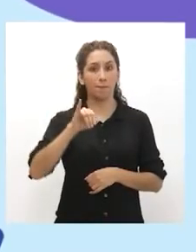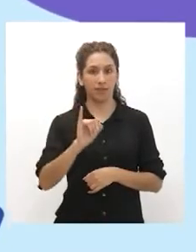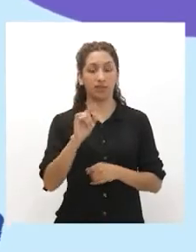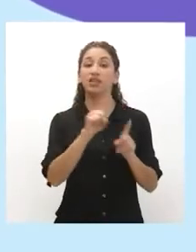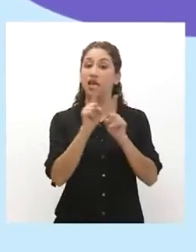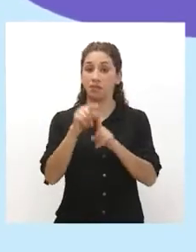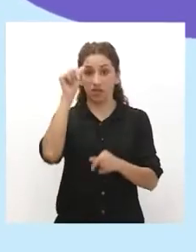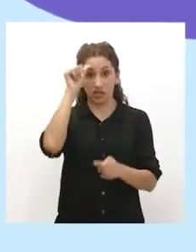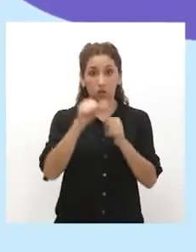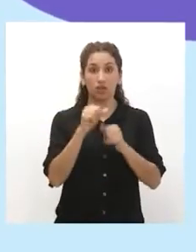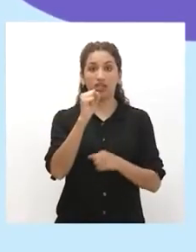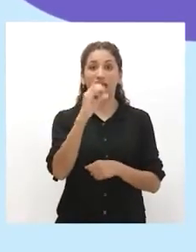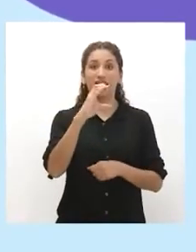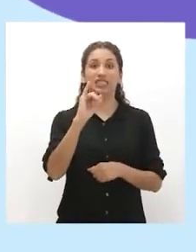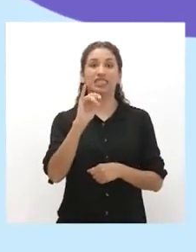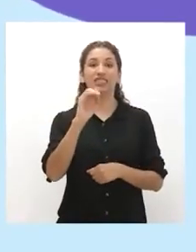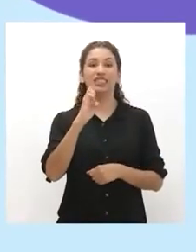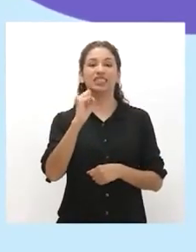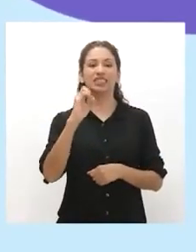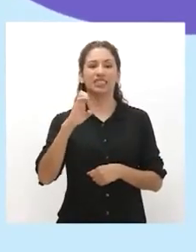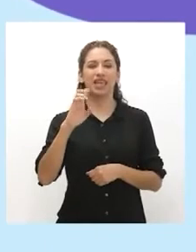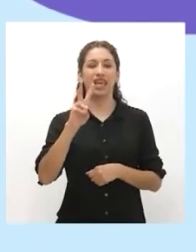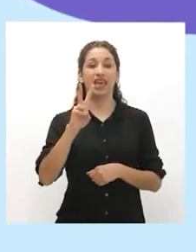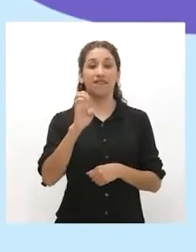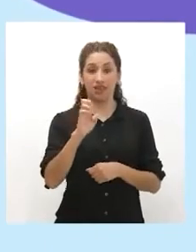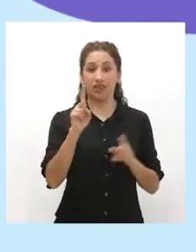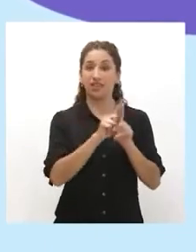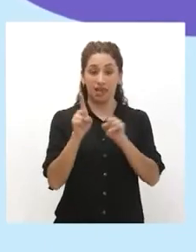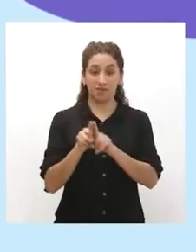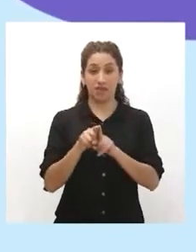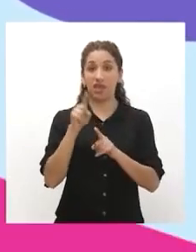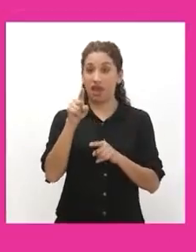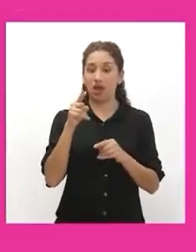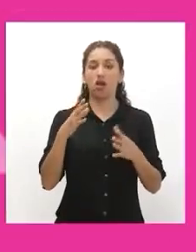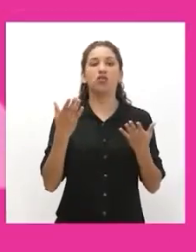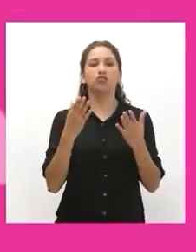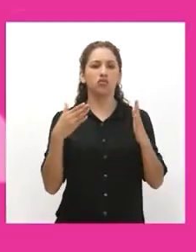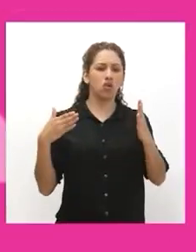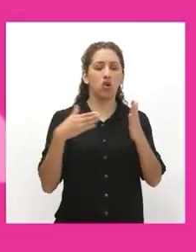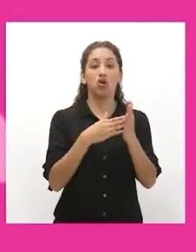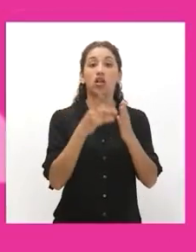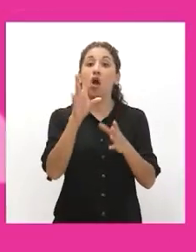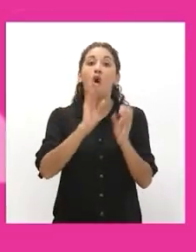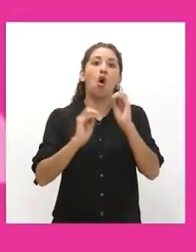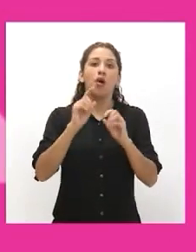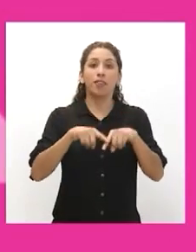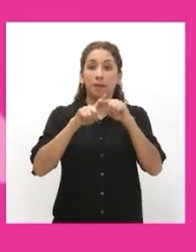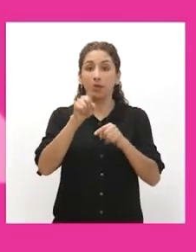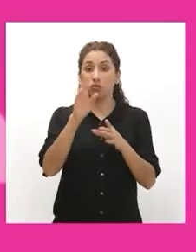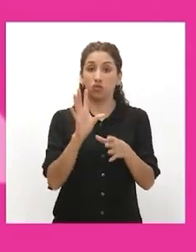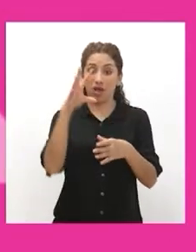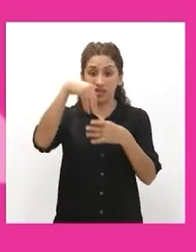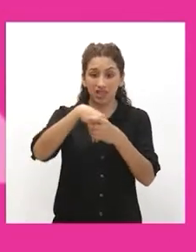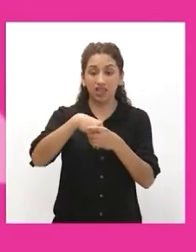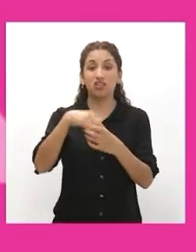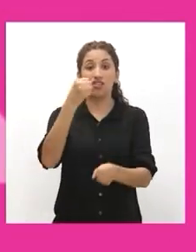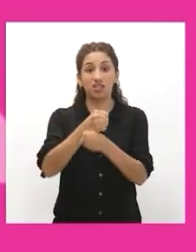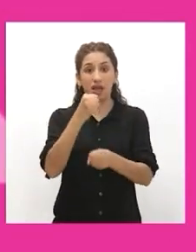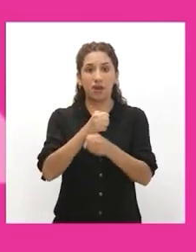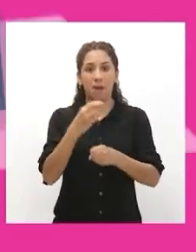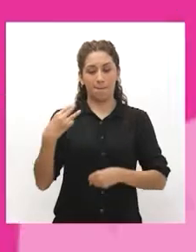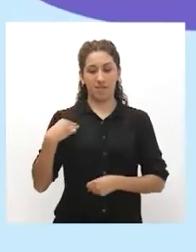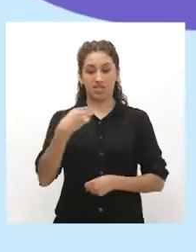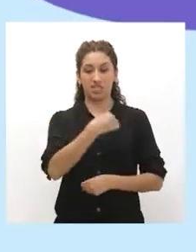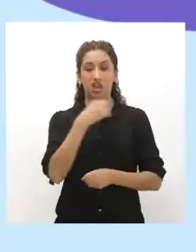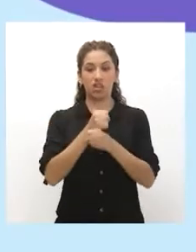también contamos con CICB, que es la Plataforma contra la Violencia Escolar. Si ocurre en un centro laboral, puedes acudir al Ministerio de